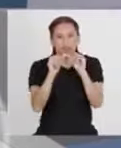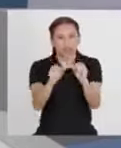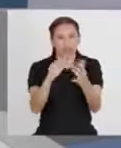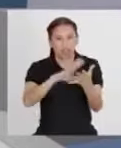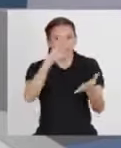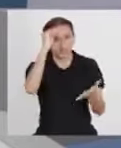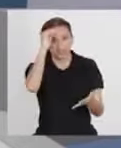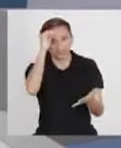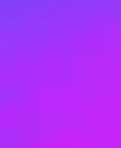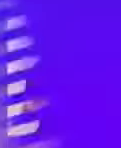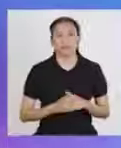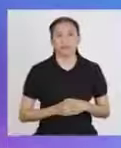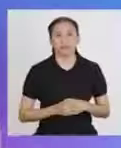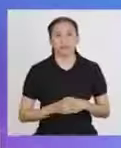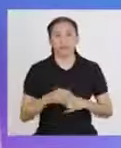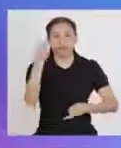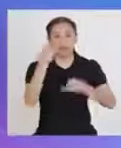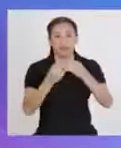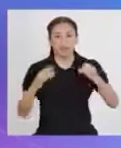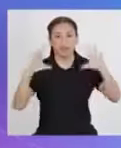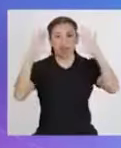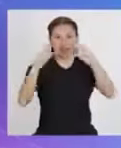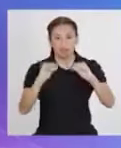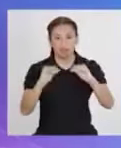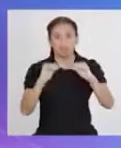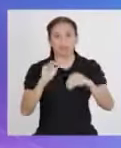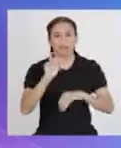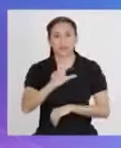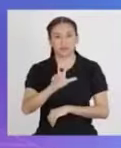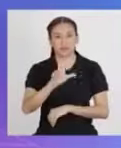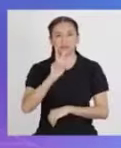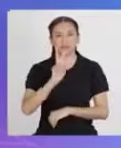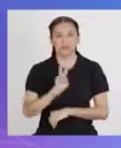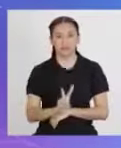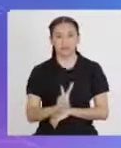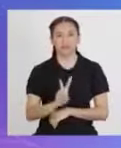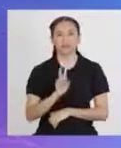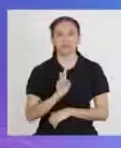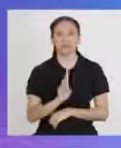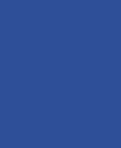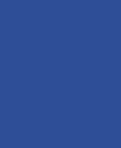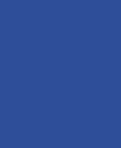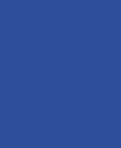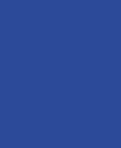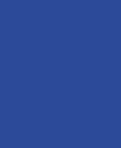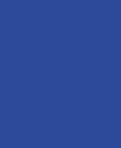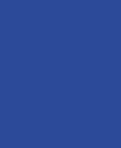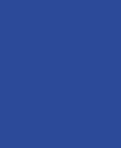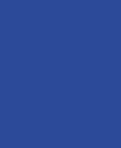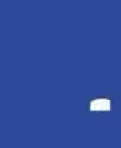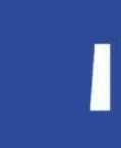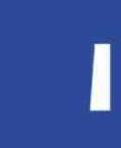seguir aprendiendo. Terminando la transmisión en 3, 2, 1.